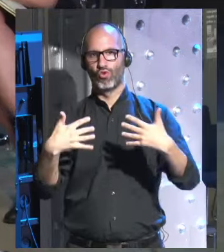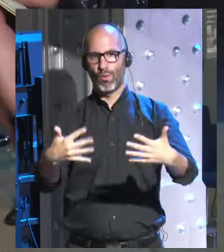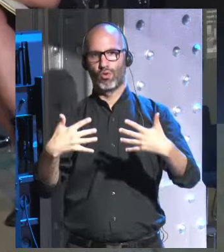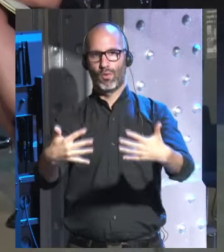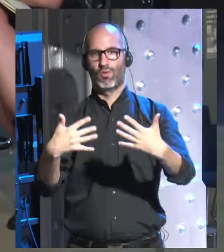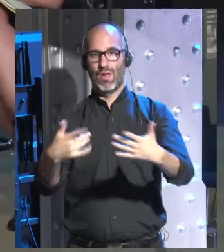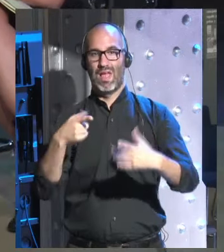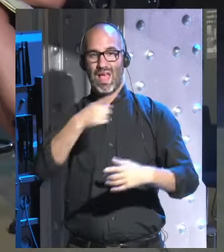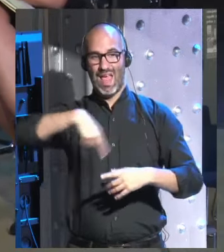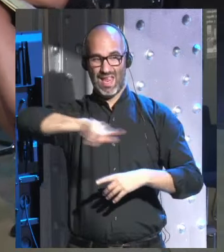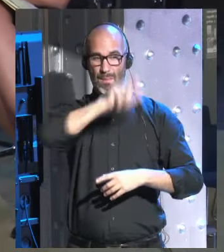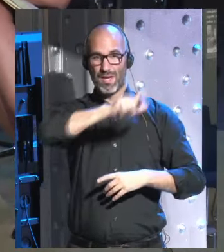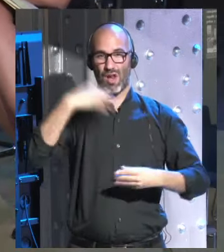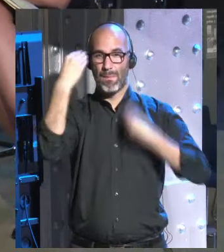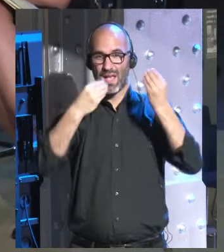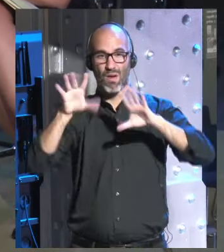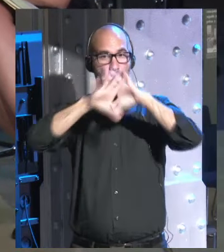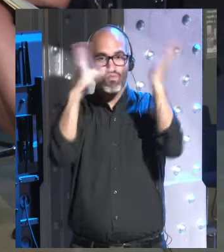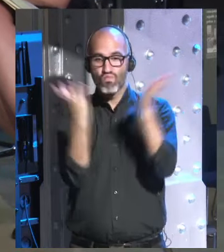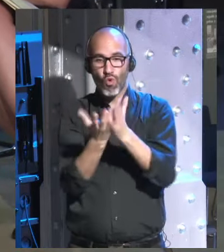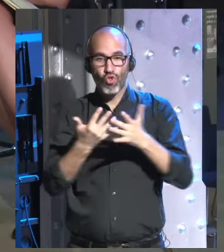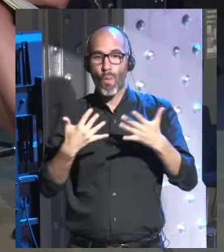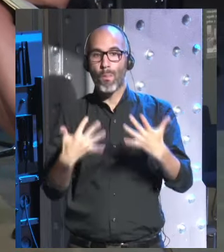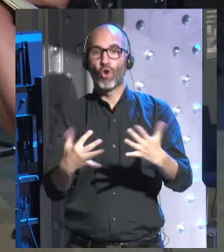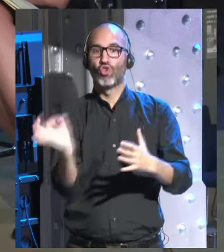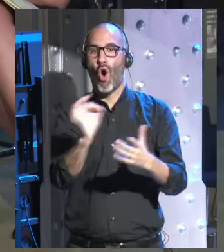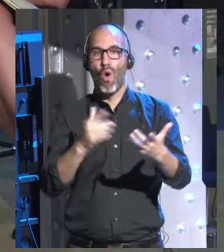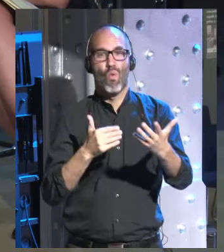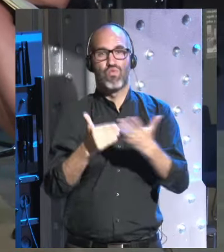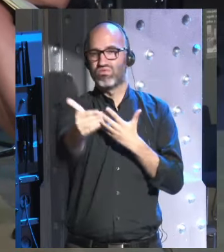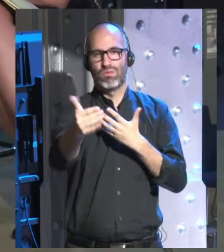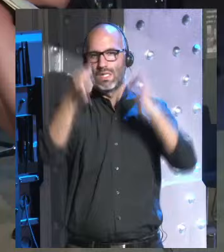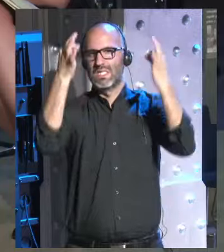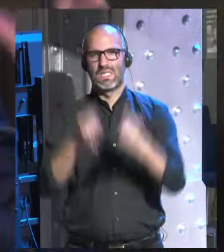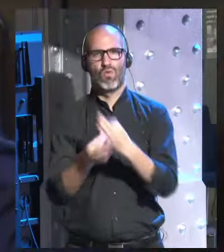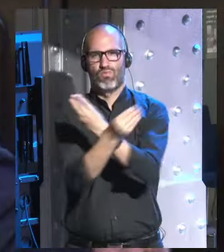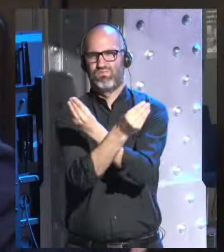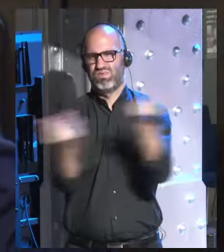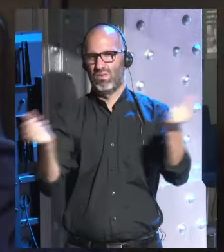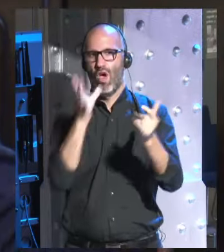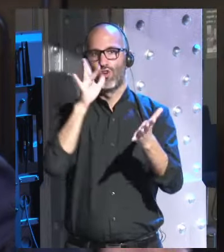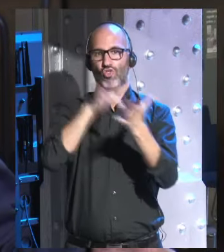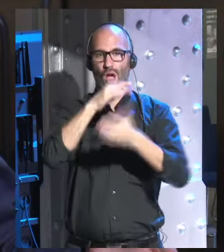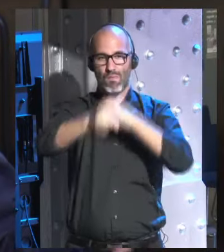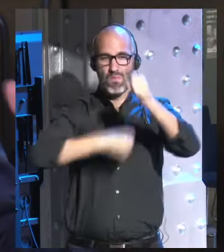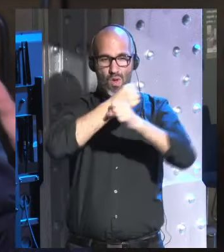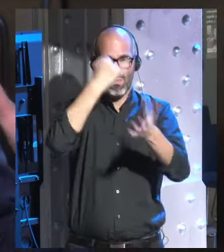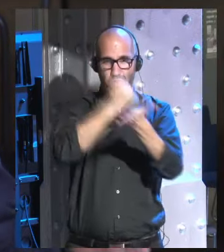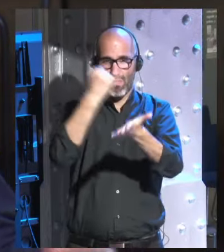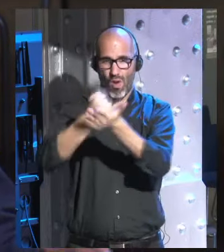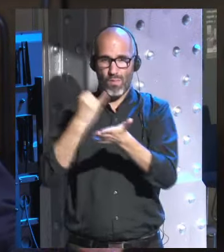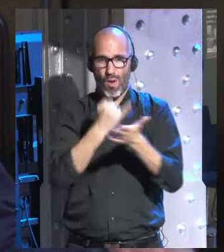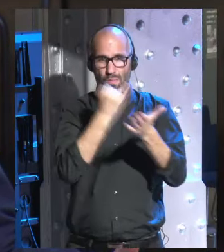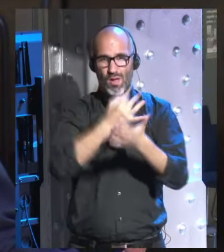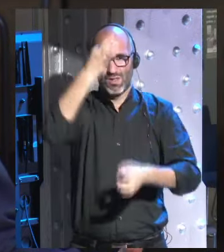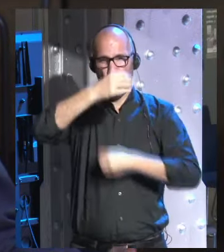después la humanidad se destruiría a sí misma en alguna catástrofe terbonuclear esa era